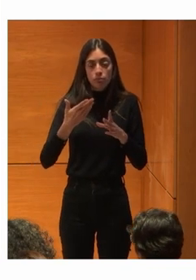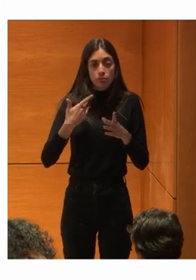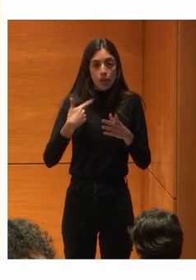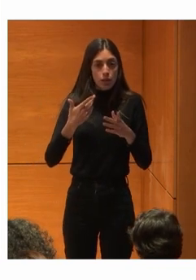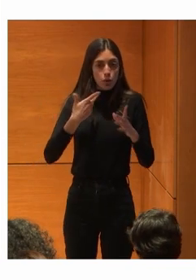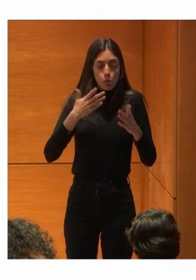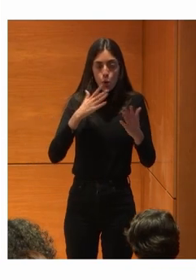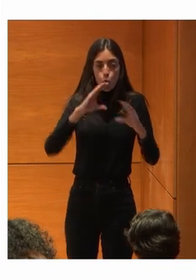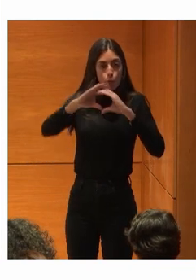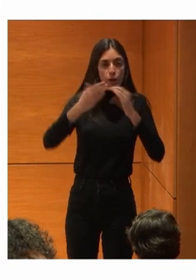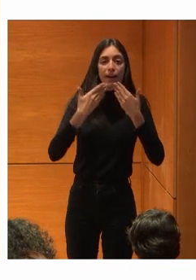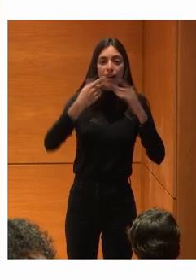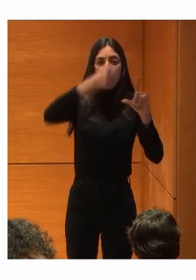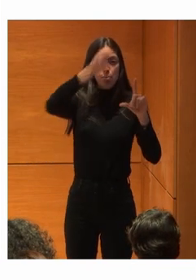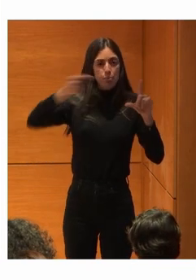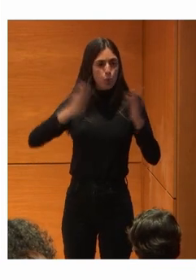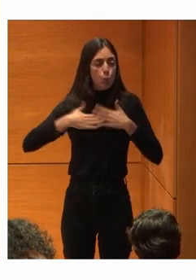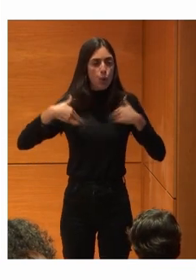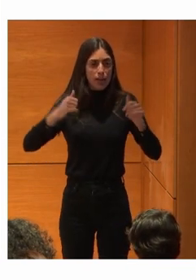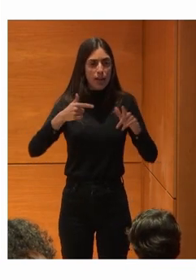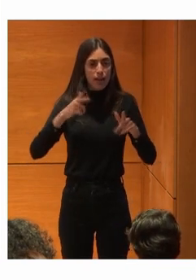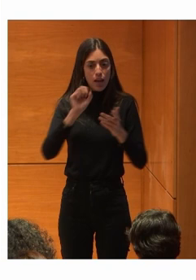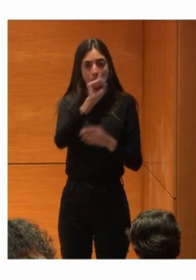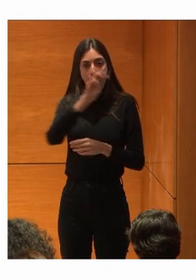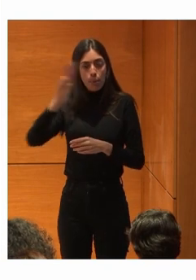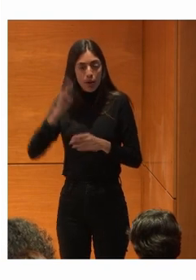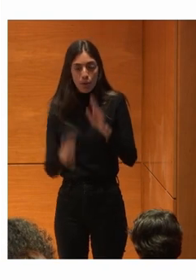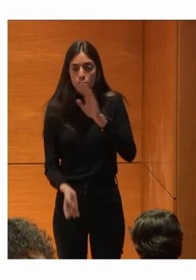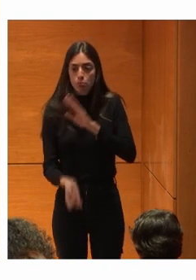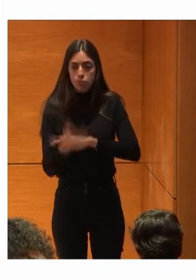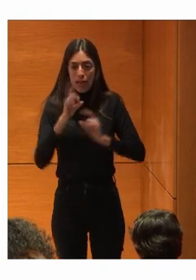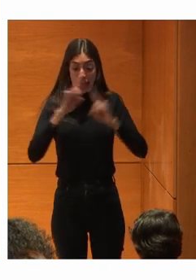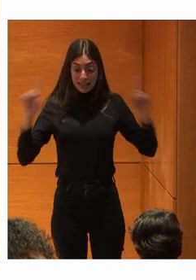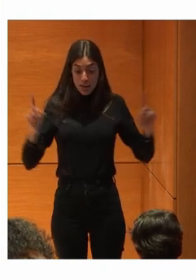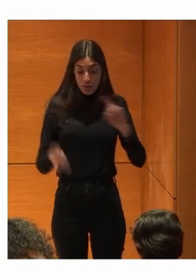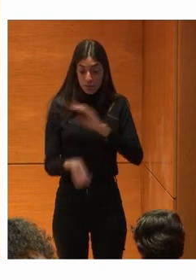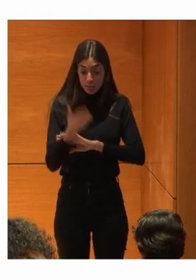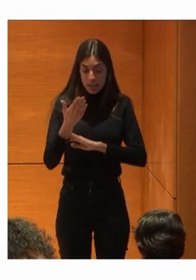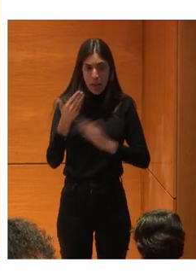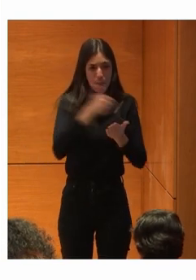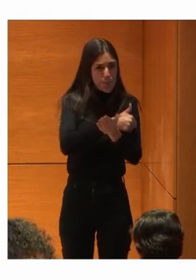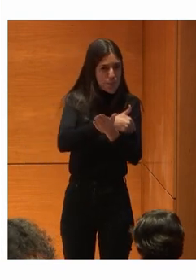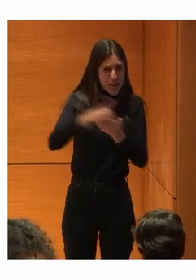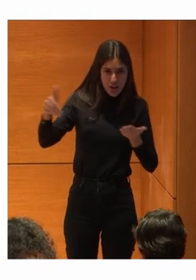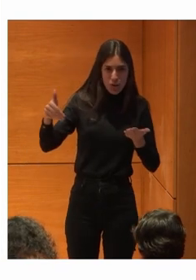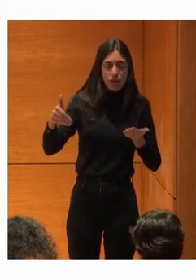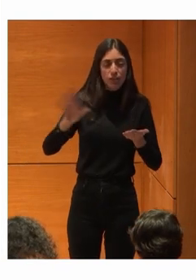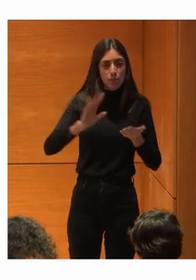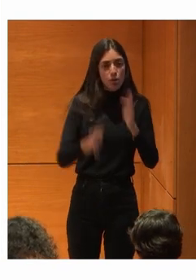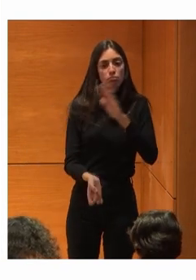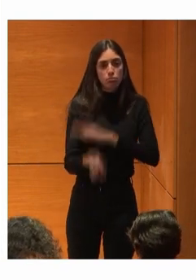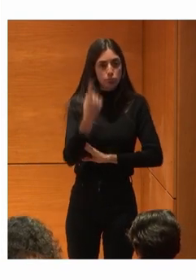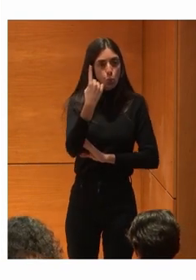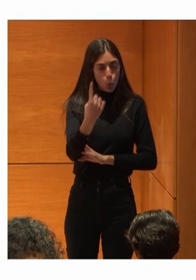pictogramas Eso ha sido La aplicación Que Apple ha destacado Este año Entre los millones De aplicaciones Que hay Por lo tanto Claro que la tecnología Me acuerdo